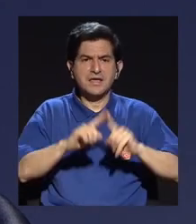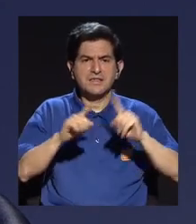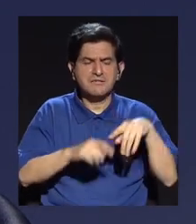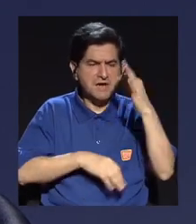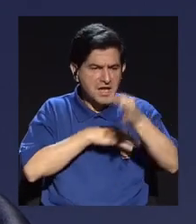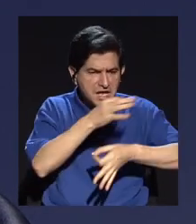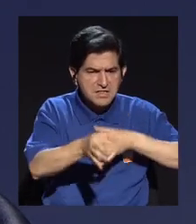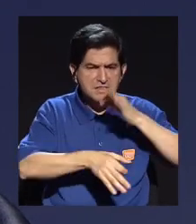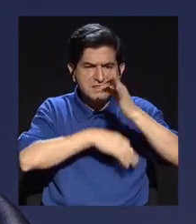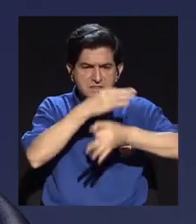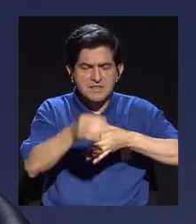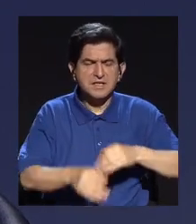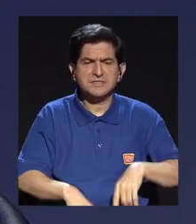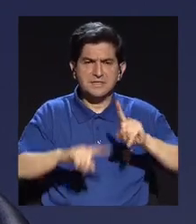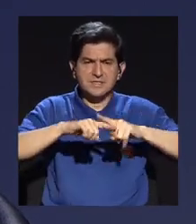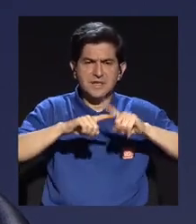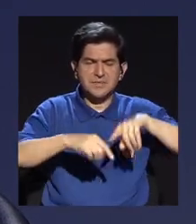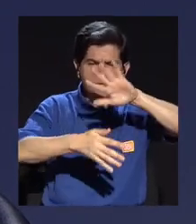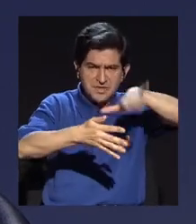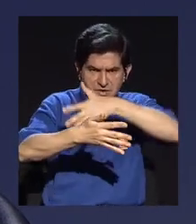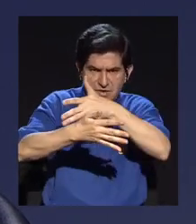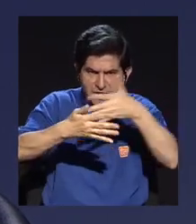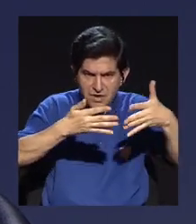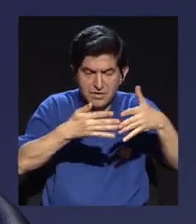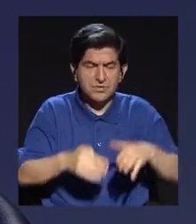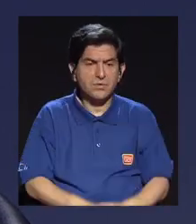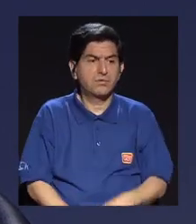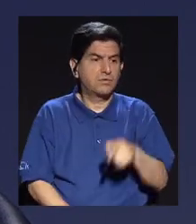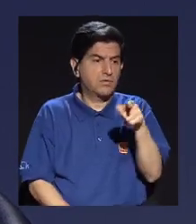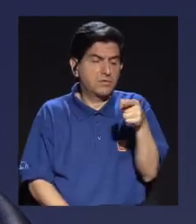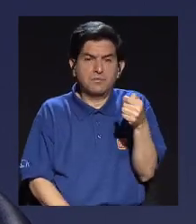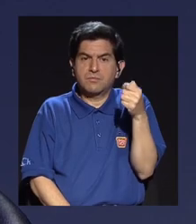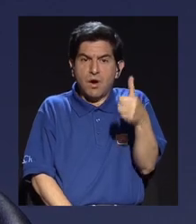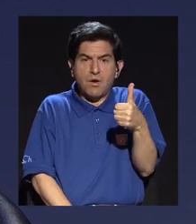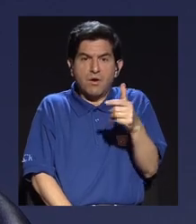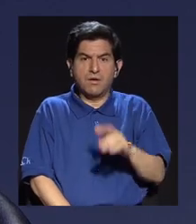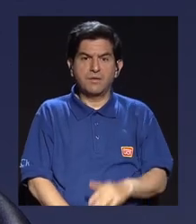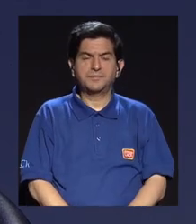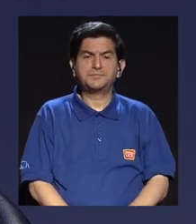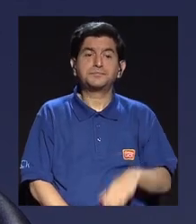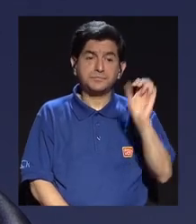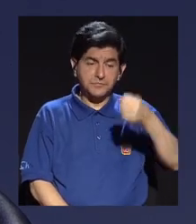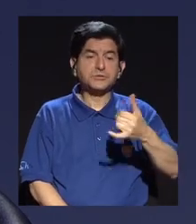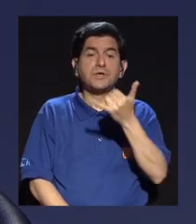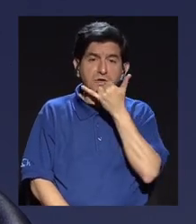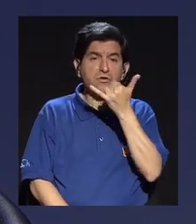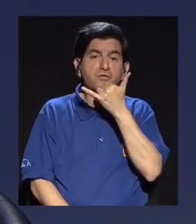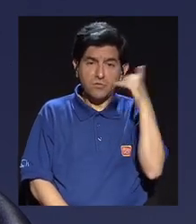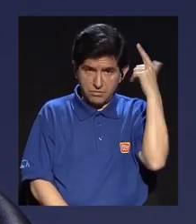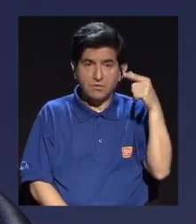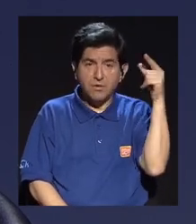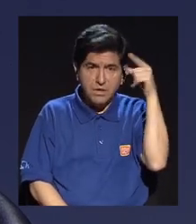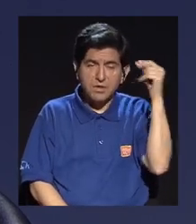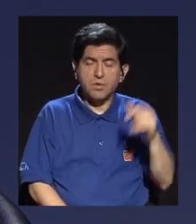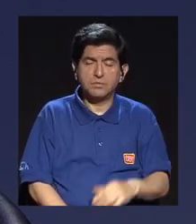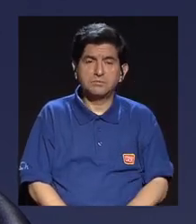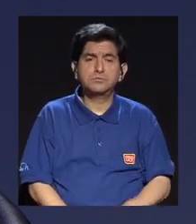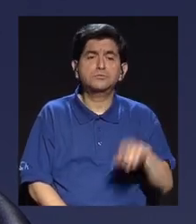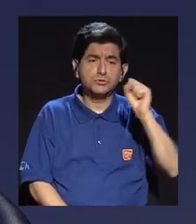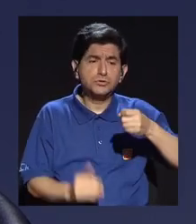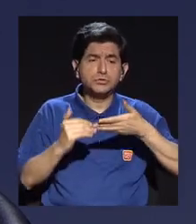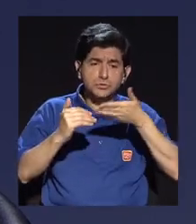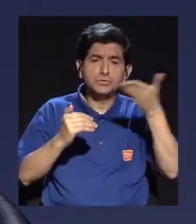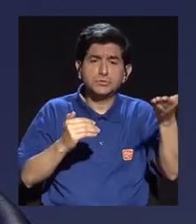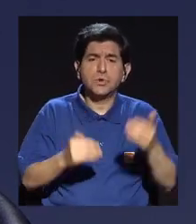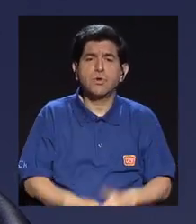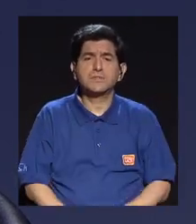turnos y ve quién trabaja para qué horas, eso se hace muy poco. Entonces, sí, hay errores, por supuesto, y